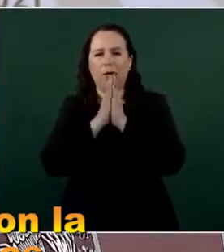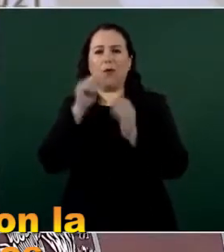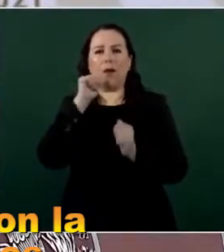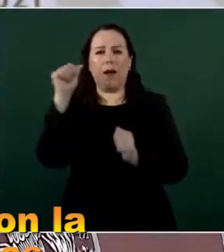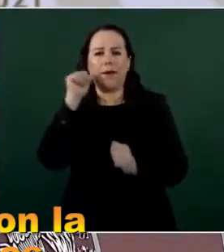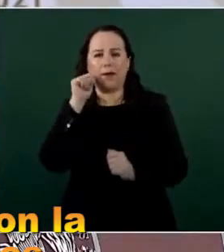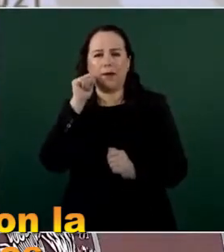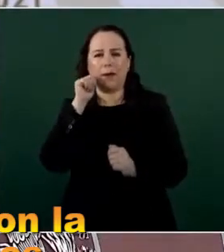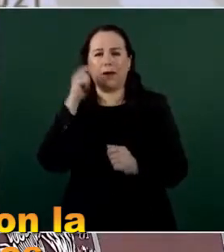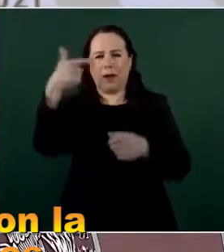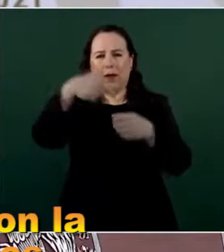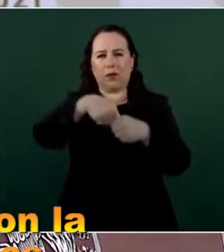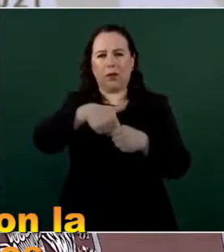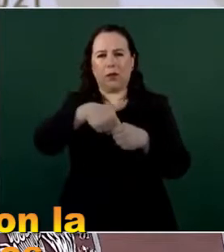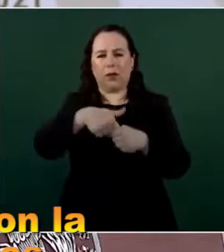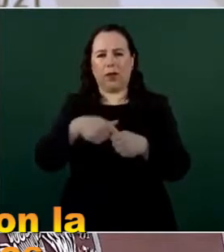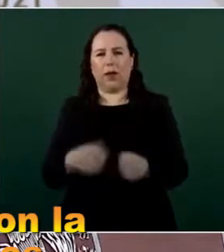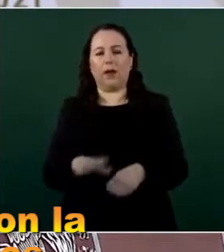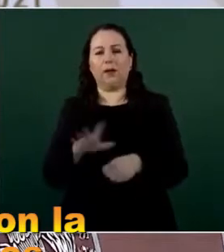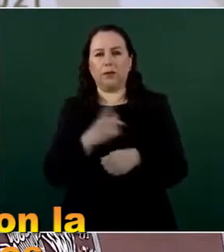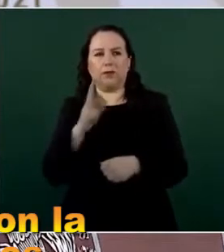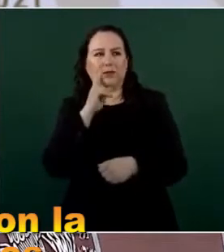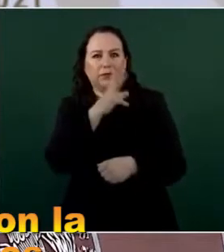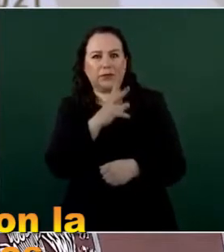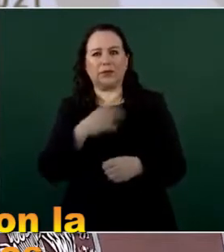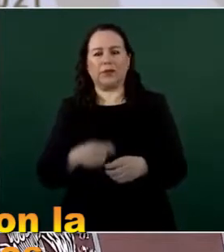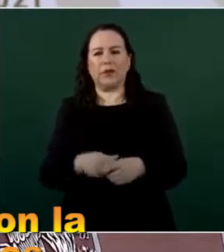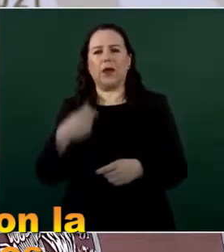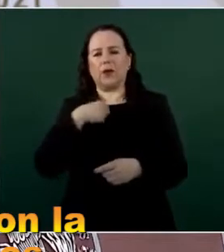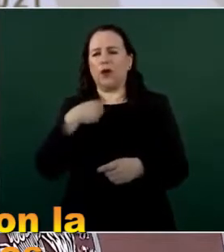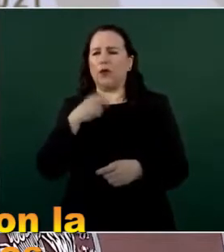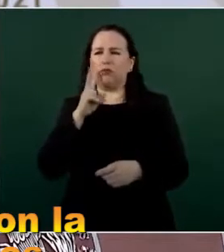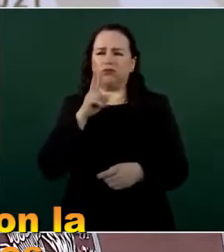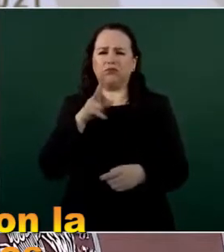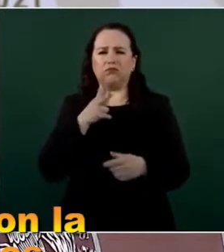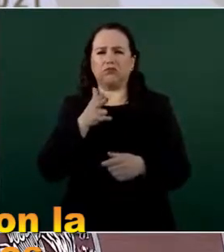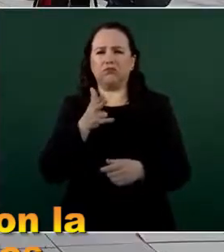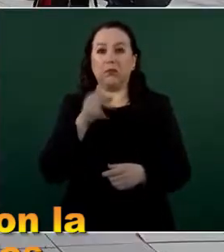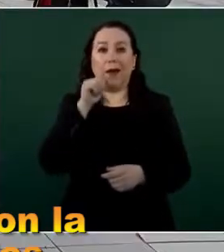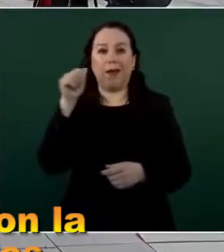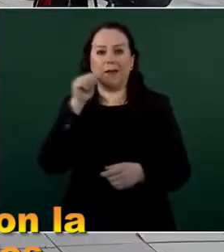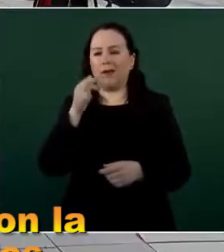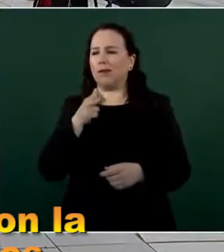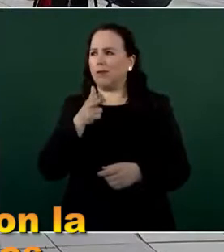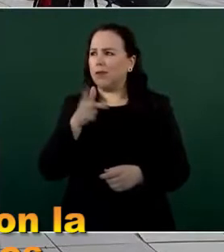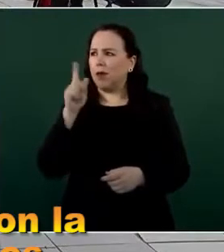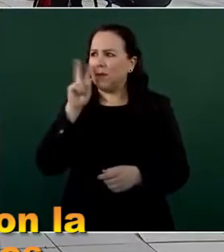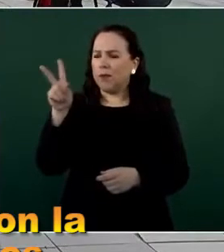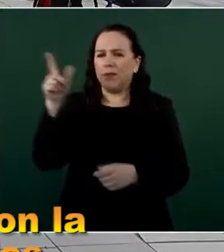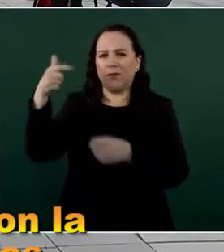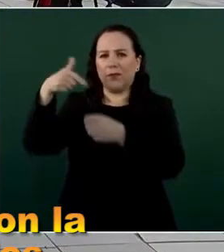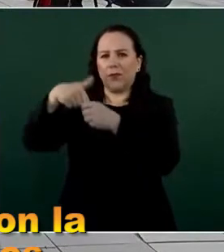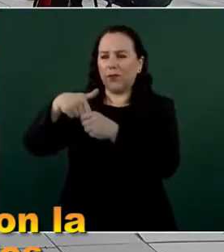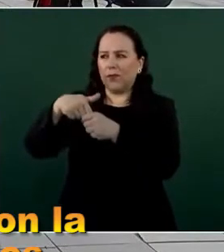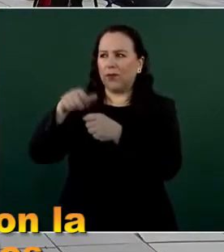una sola dosis en toda la zona fronteriza, con el propósito de que podamos abrir por completo la frontera para que